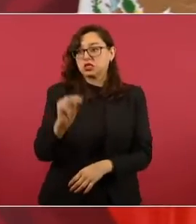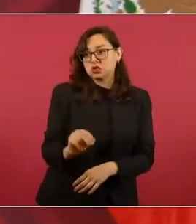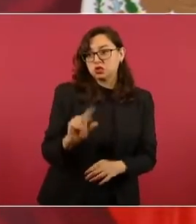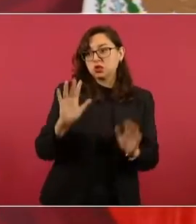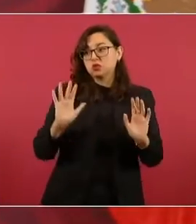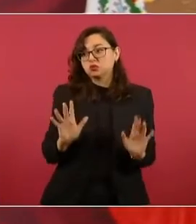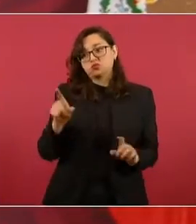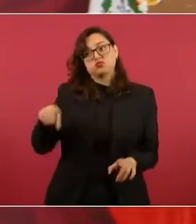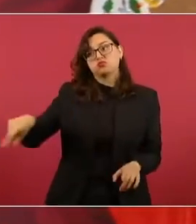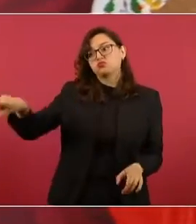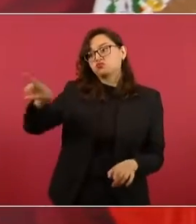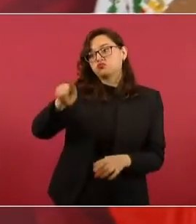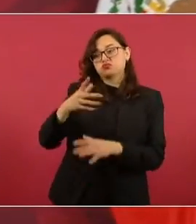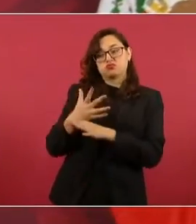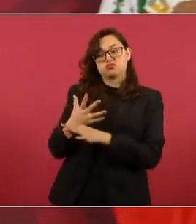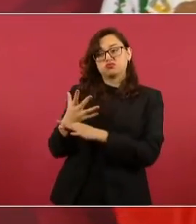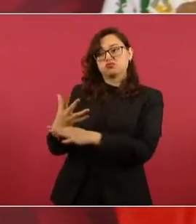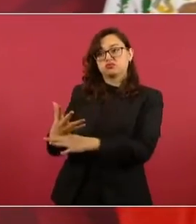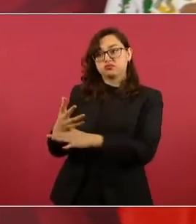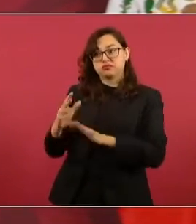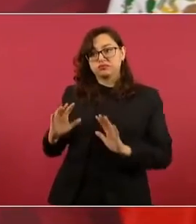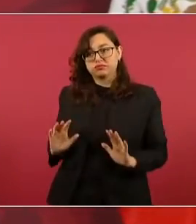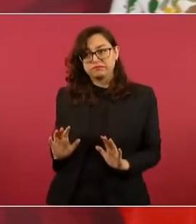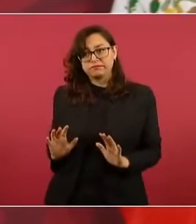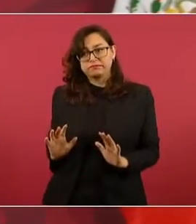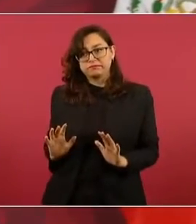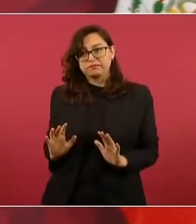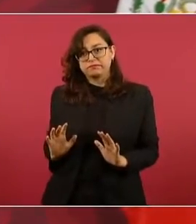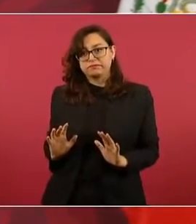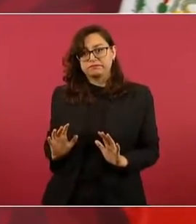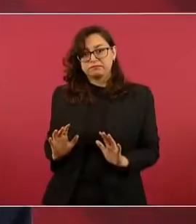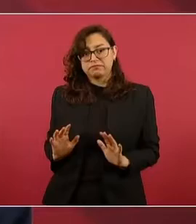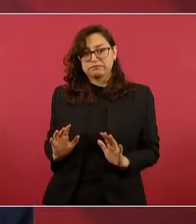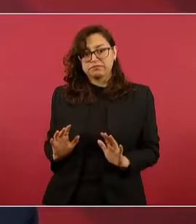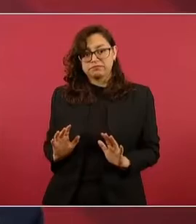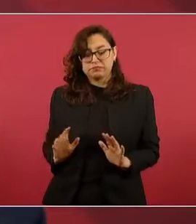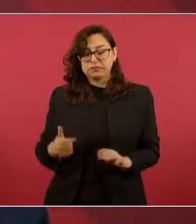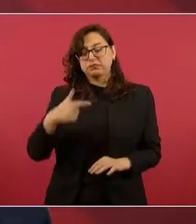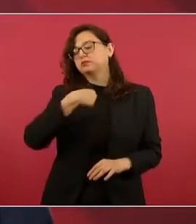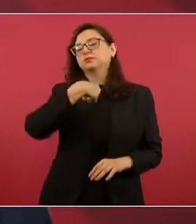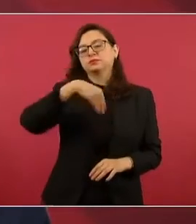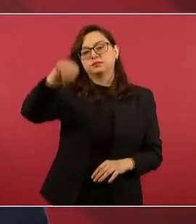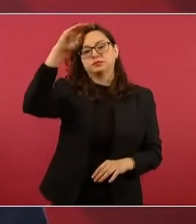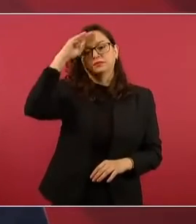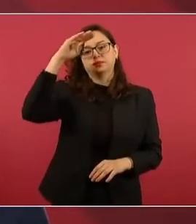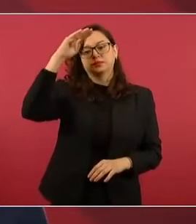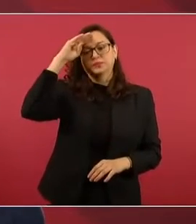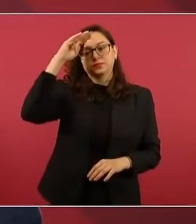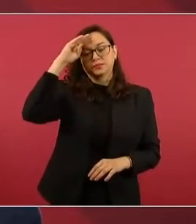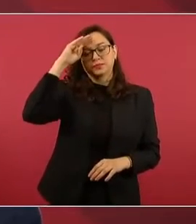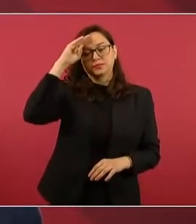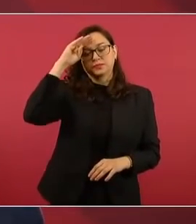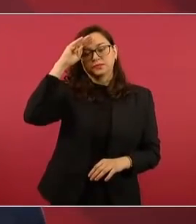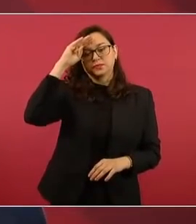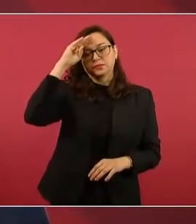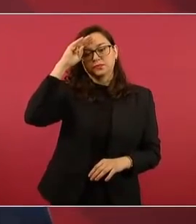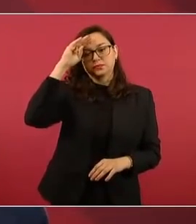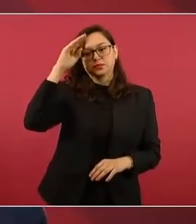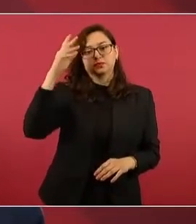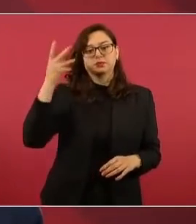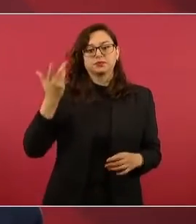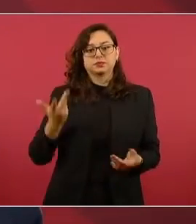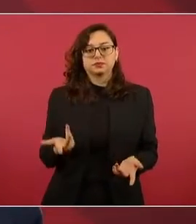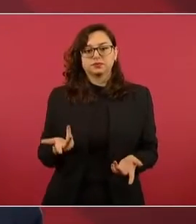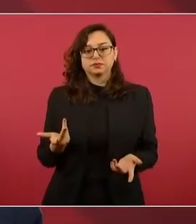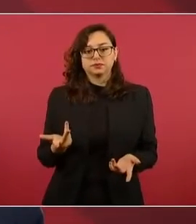expresidentes, porque consideraba que ahí